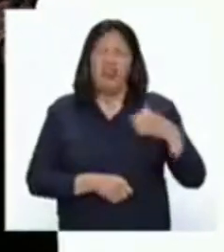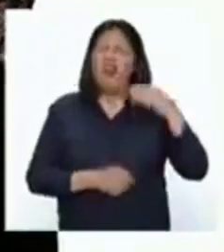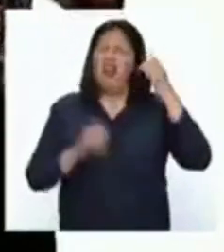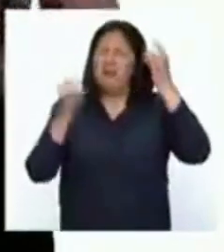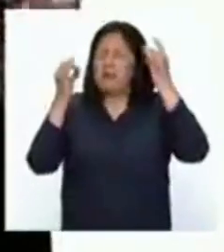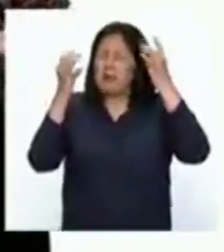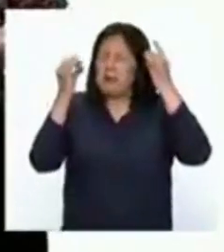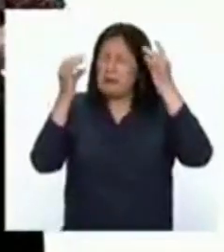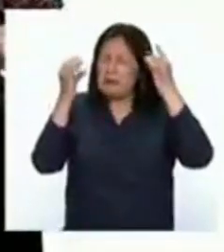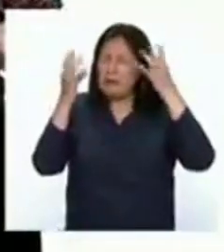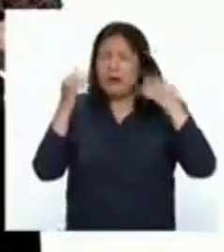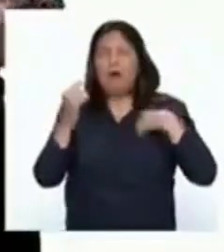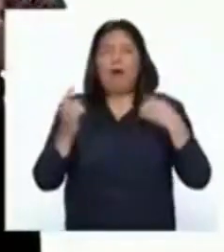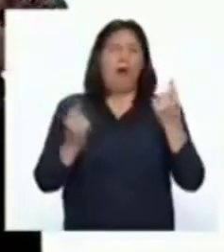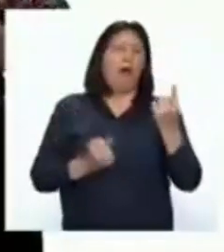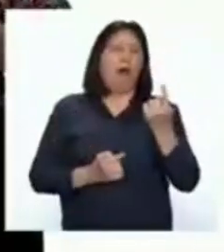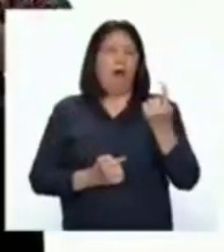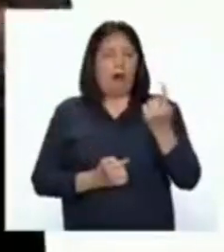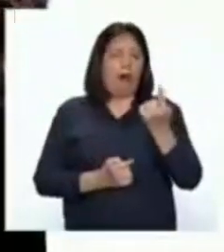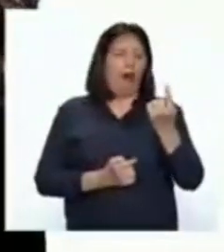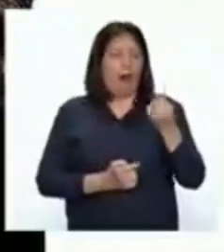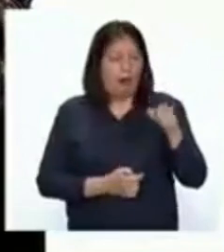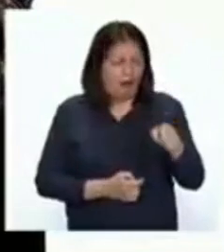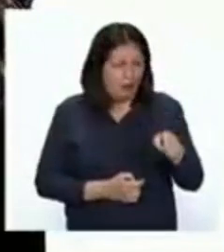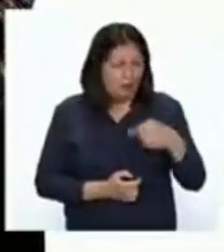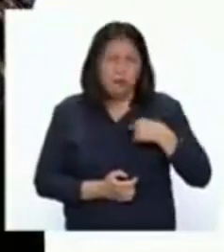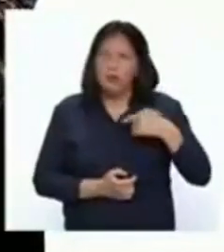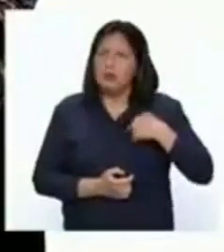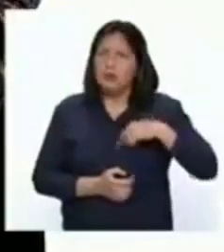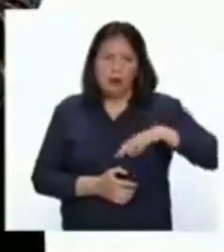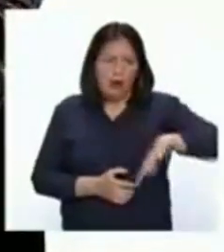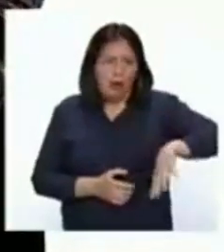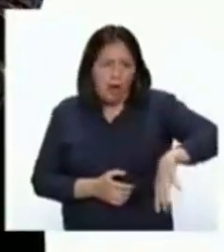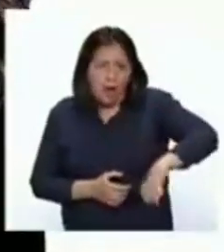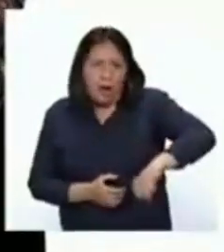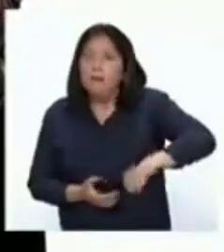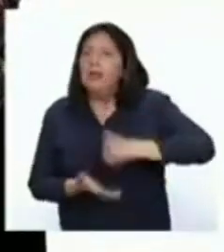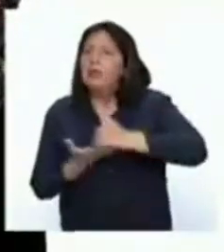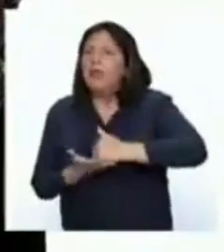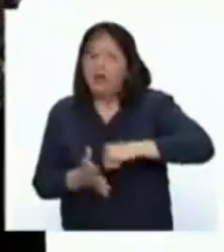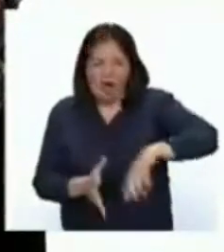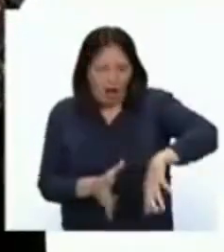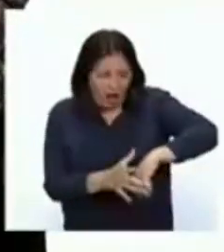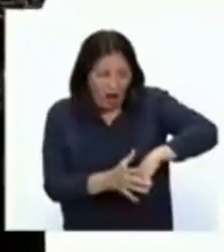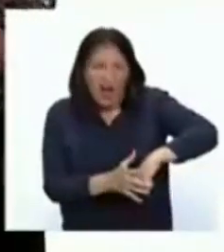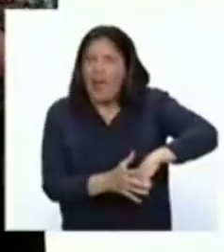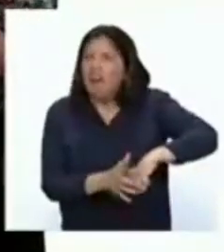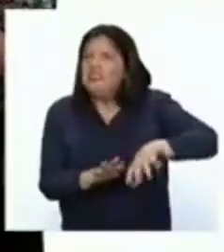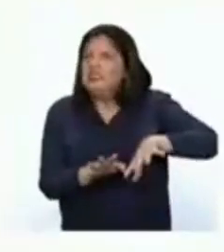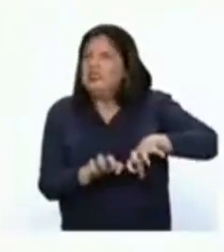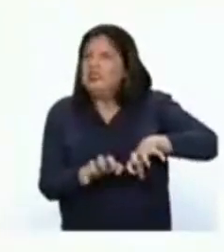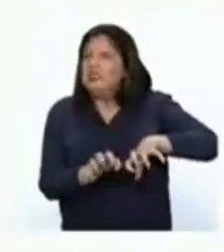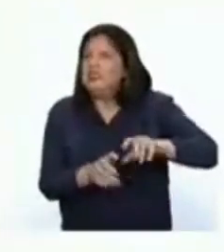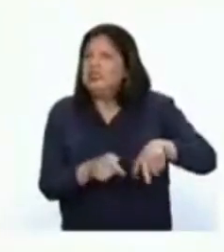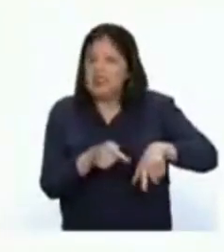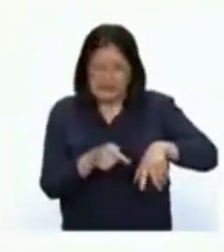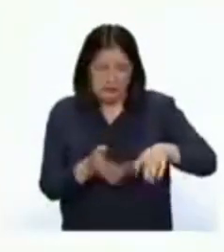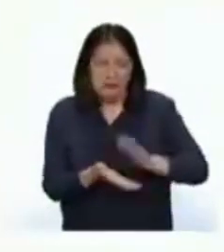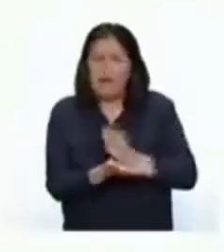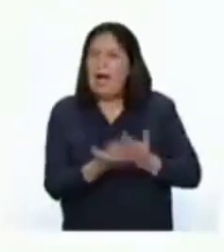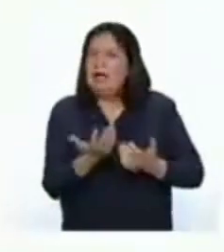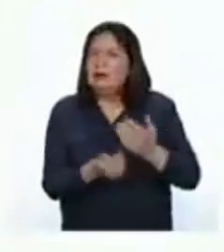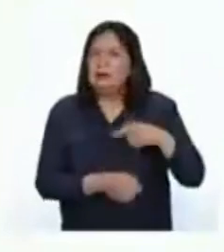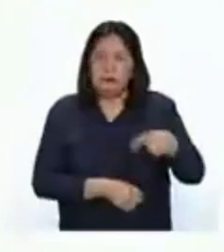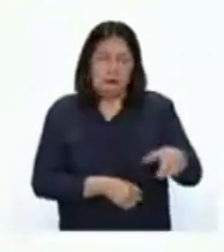cabeza o mareos repentinos. Y cuando yo le tomaba de la mano para ayudarla, sus manos estaban muy frías. Desde que